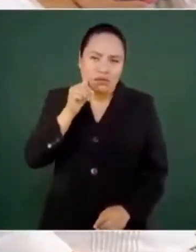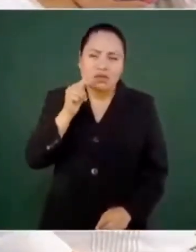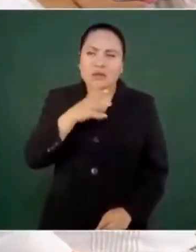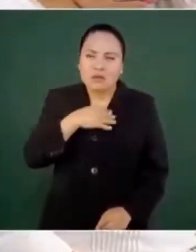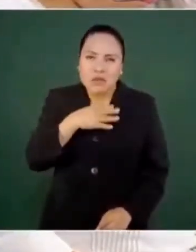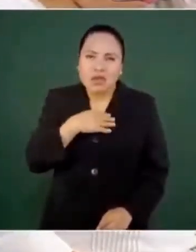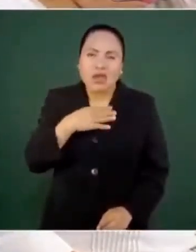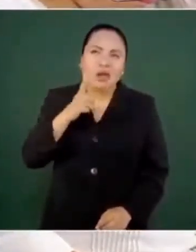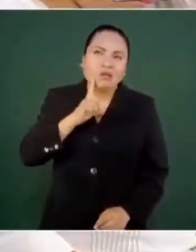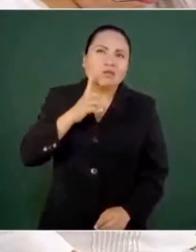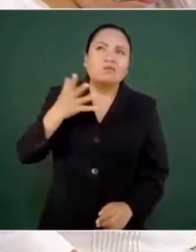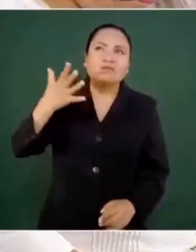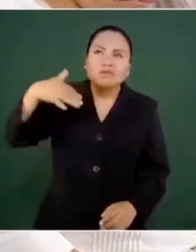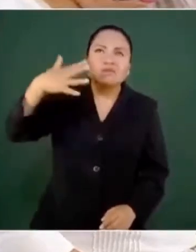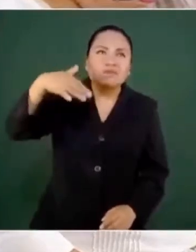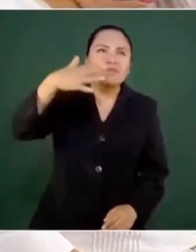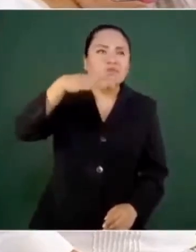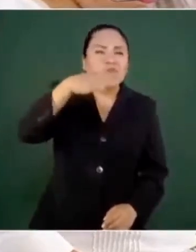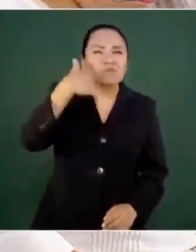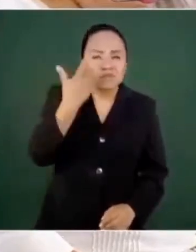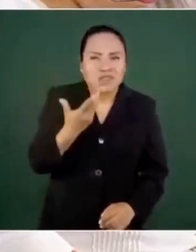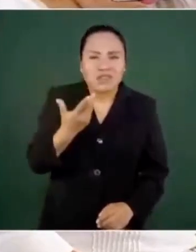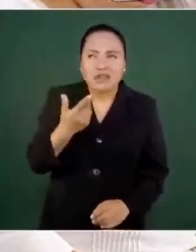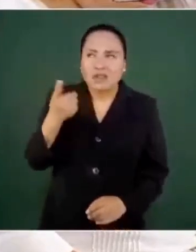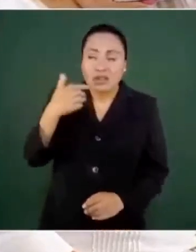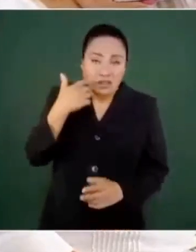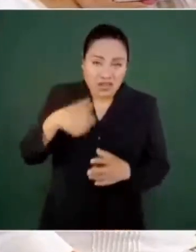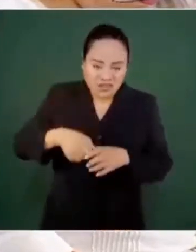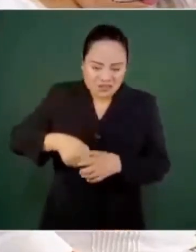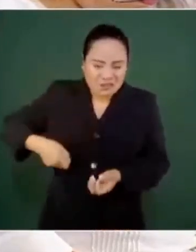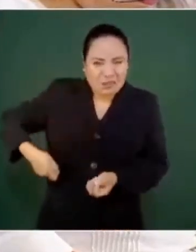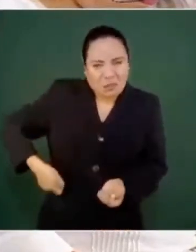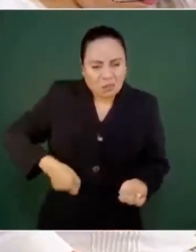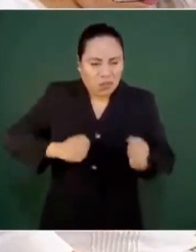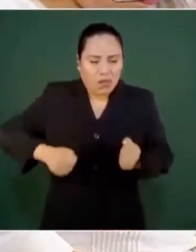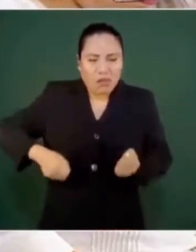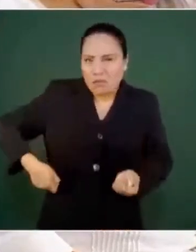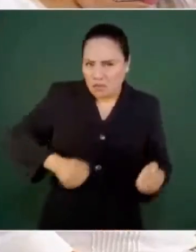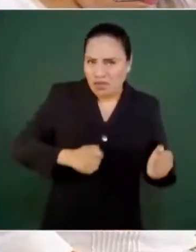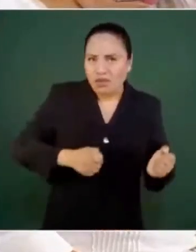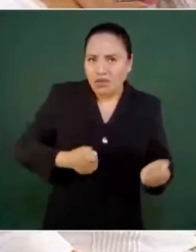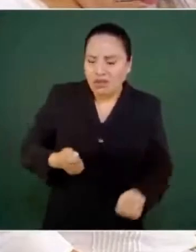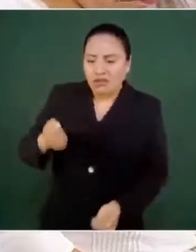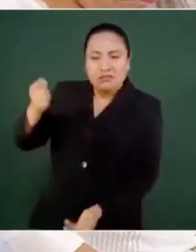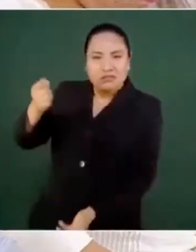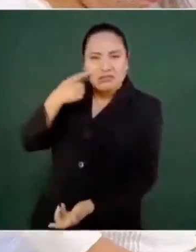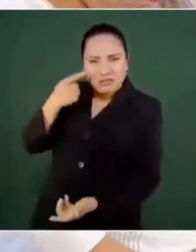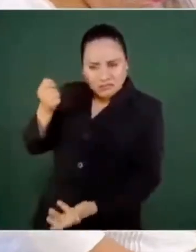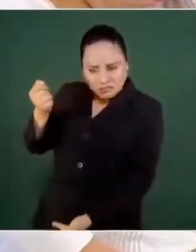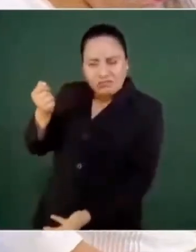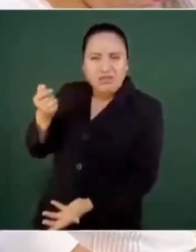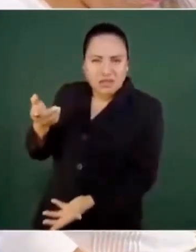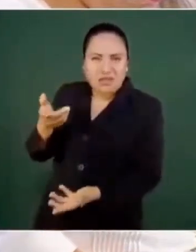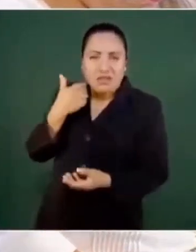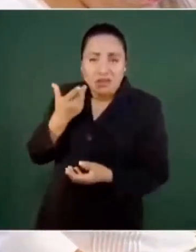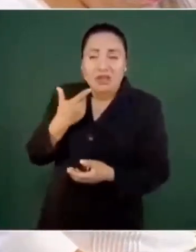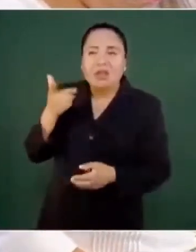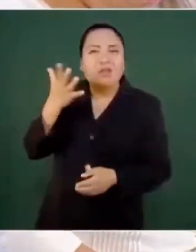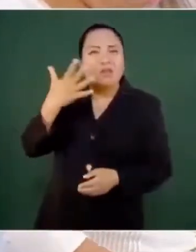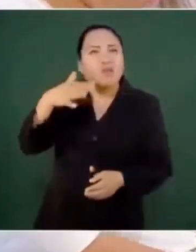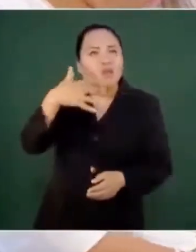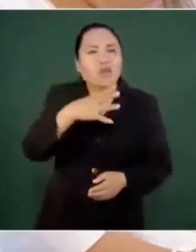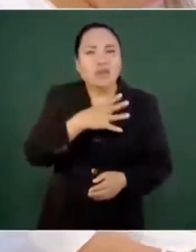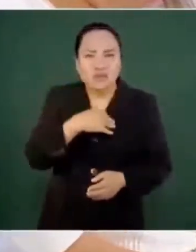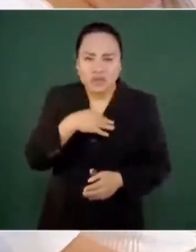usted, llevar una pala con la que dice que busca a sus hijos. ¿Le informaron sobre este